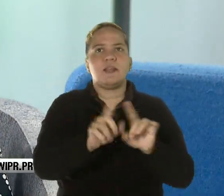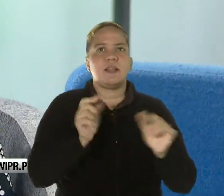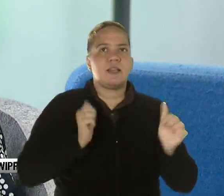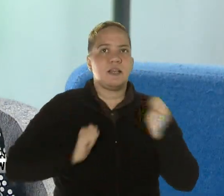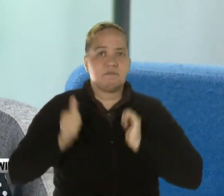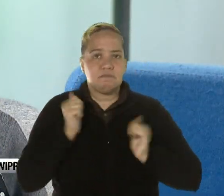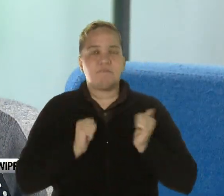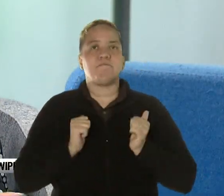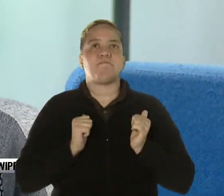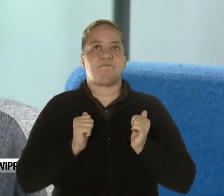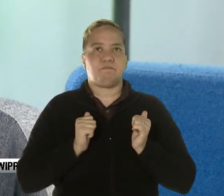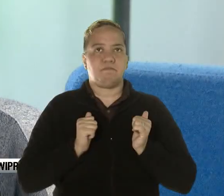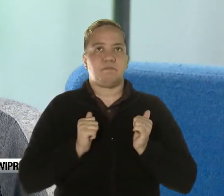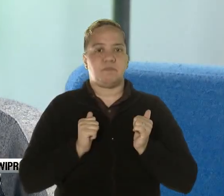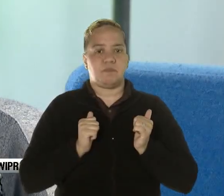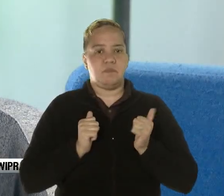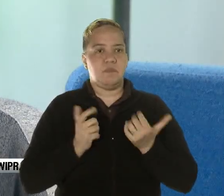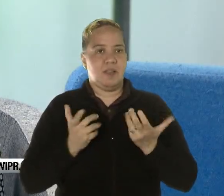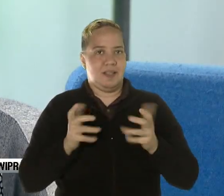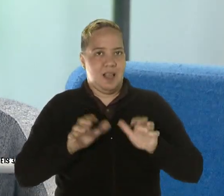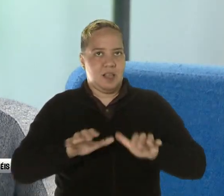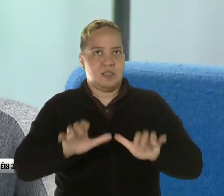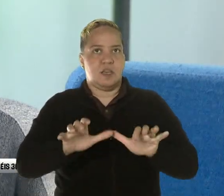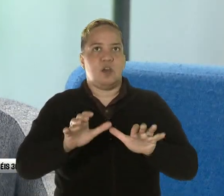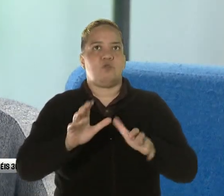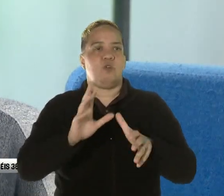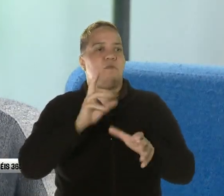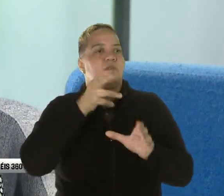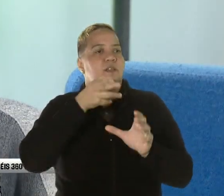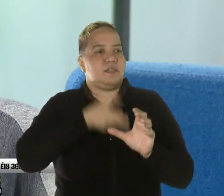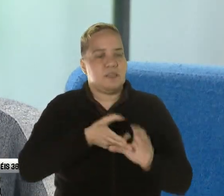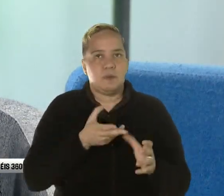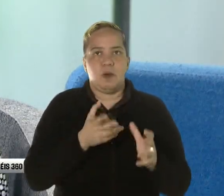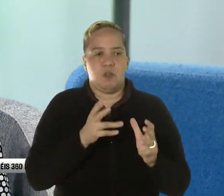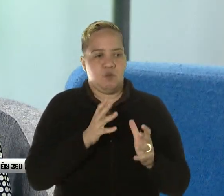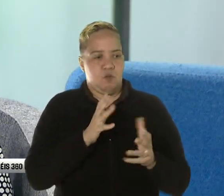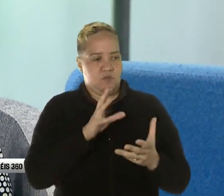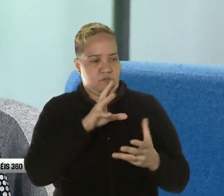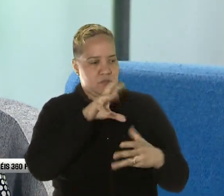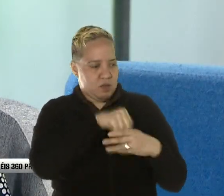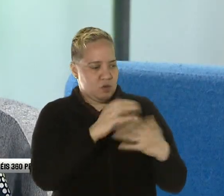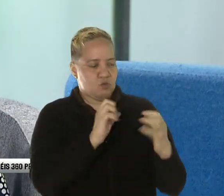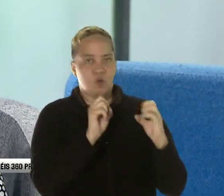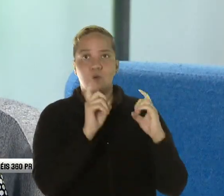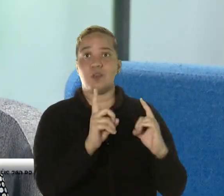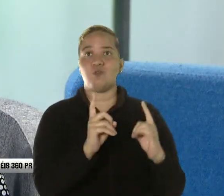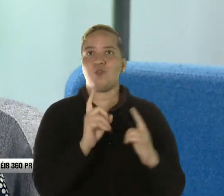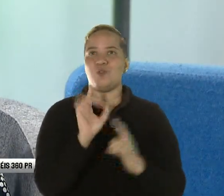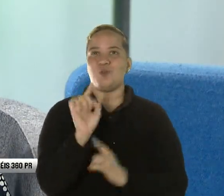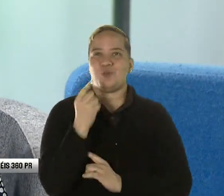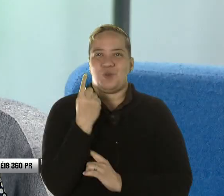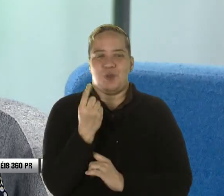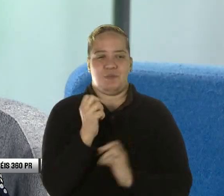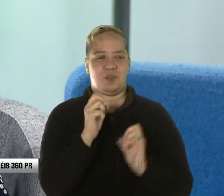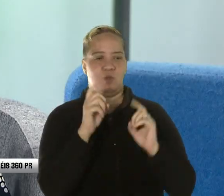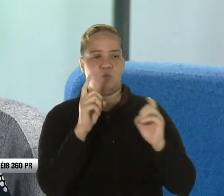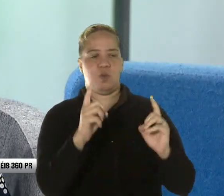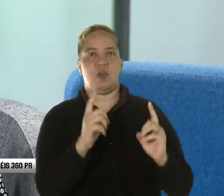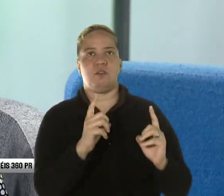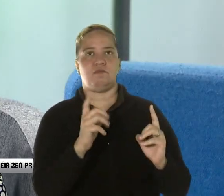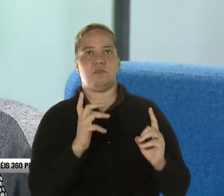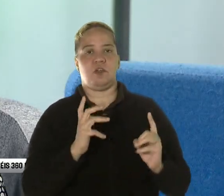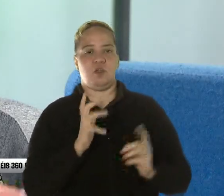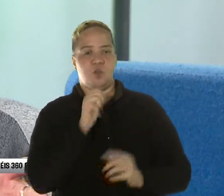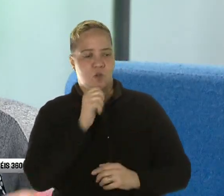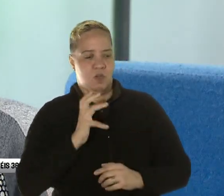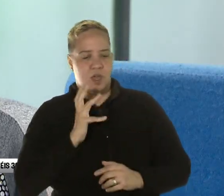que está siendo prácticamente parte de su educación, que no es solamente la educación informal, que es la educación